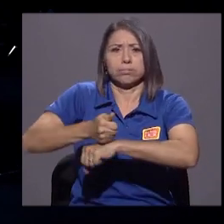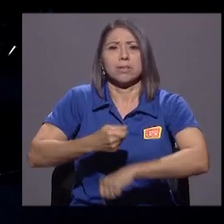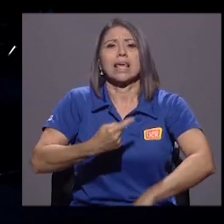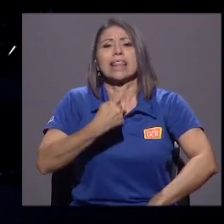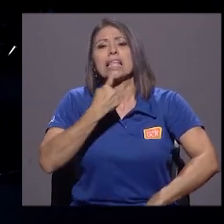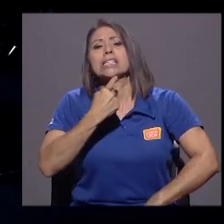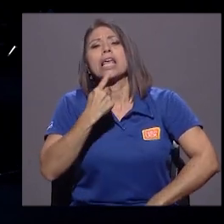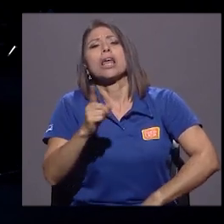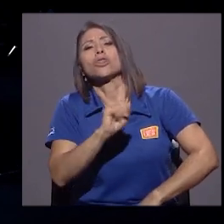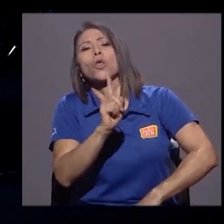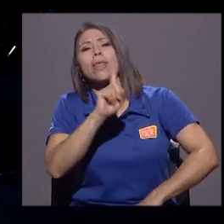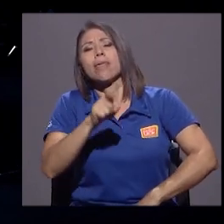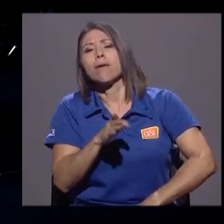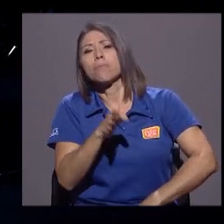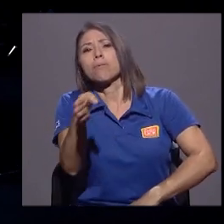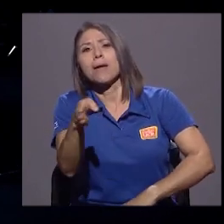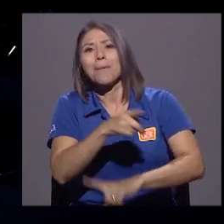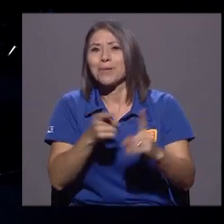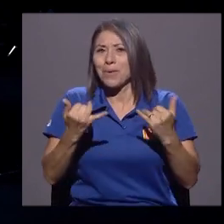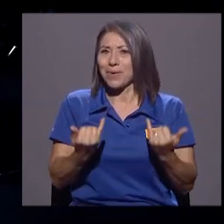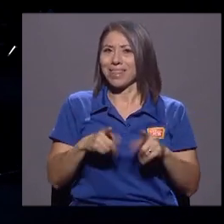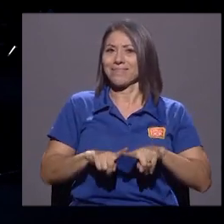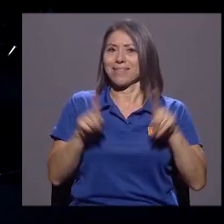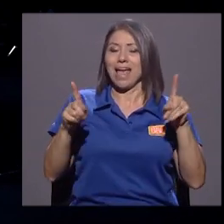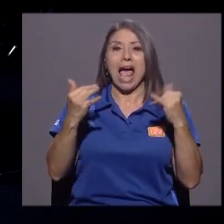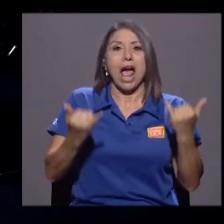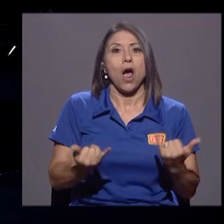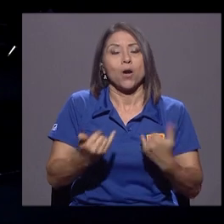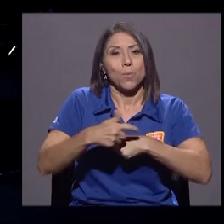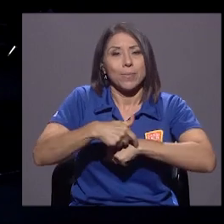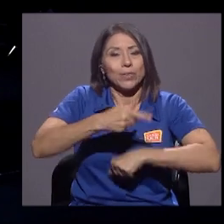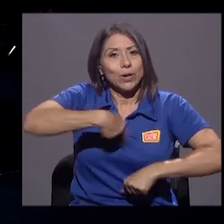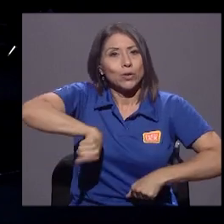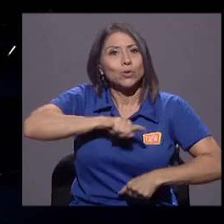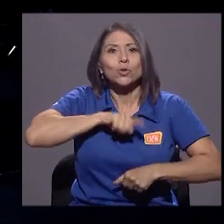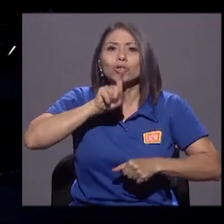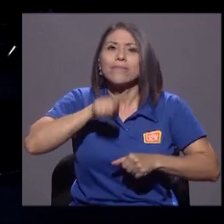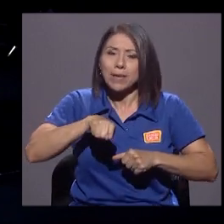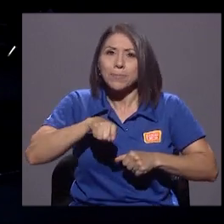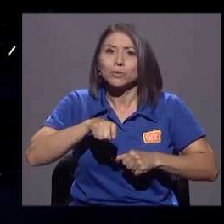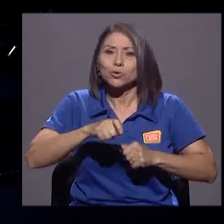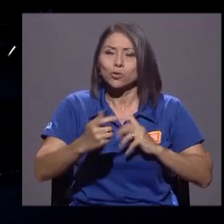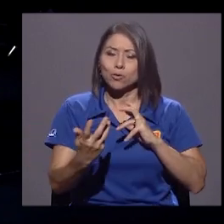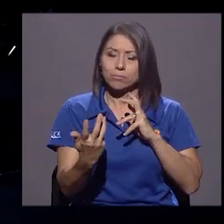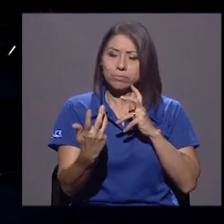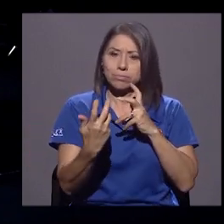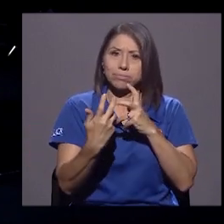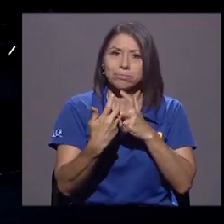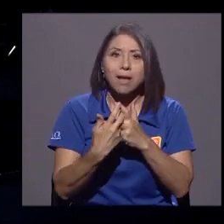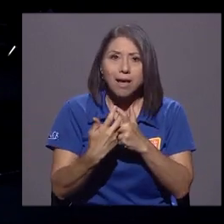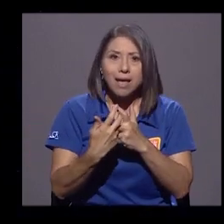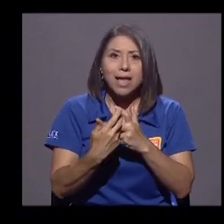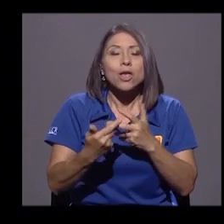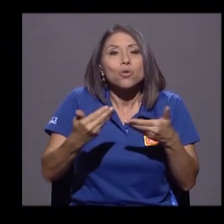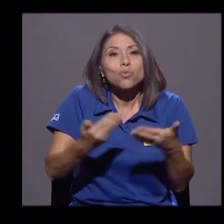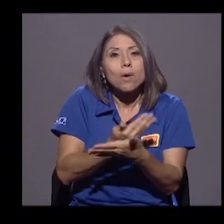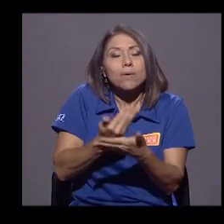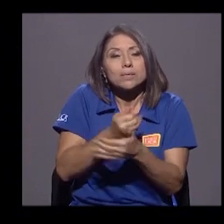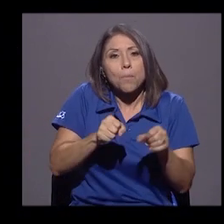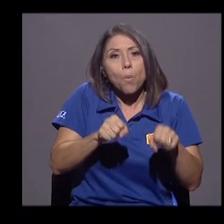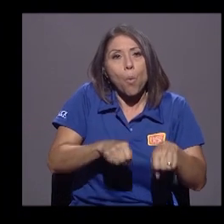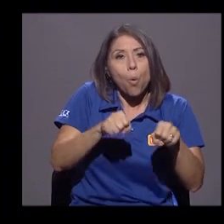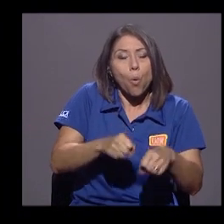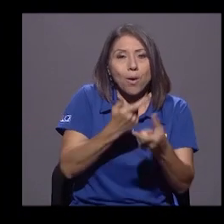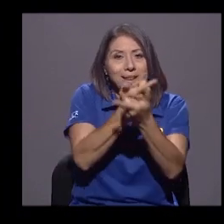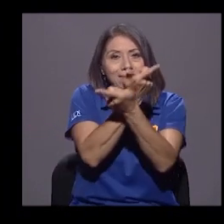dónde iban las sociedades. Estamos en un momento en el que tenemos que hacer compatibles estas nuevas posibilidades de libertad